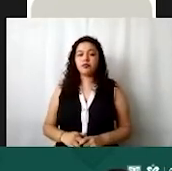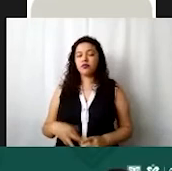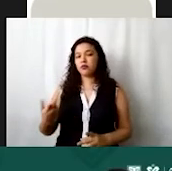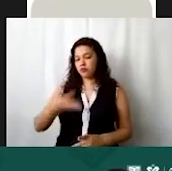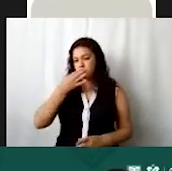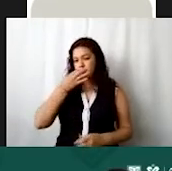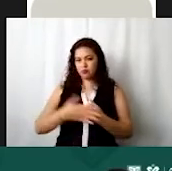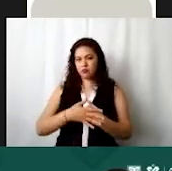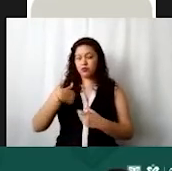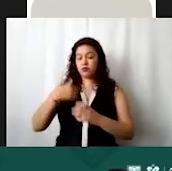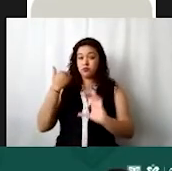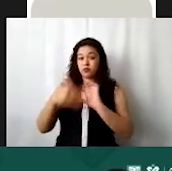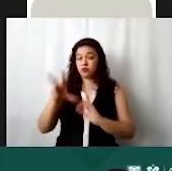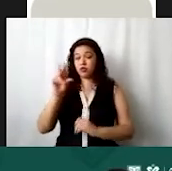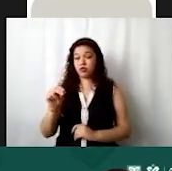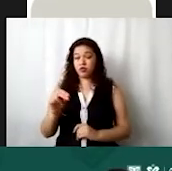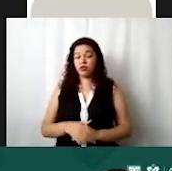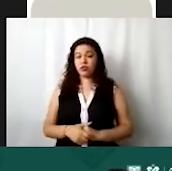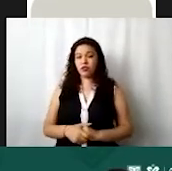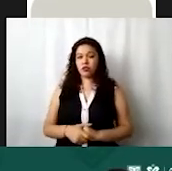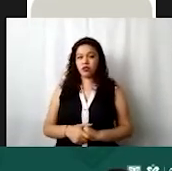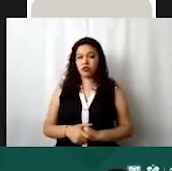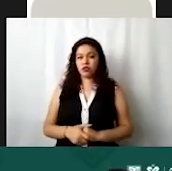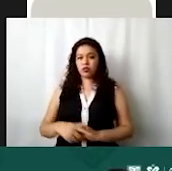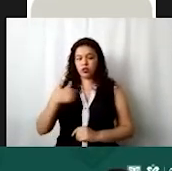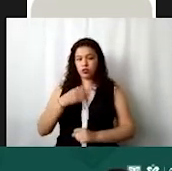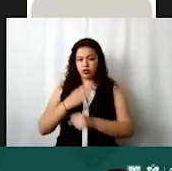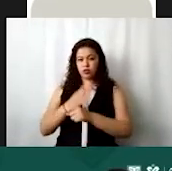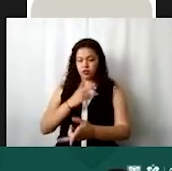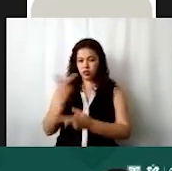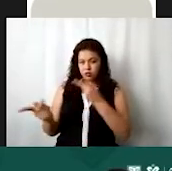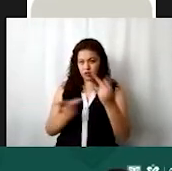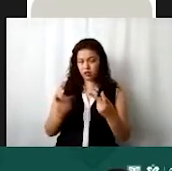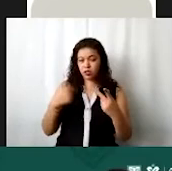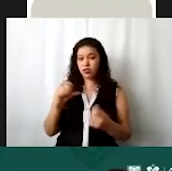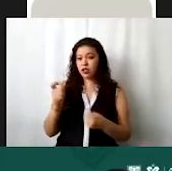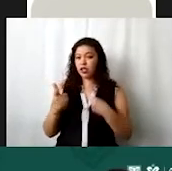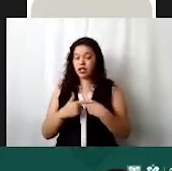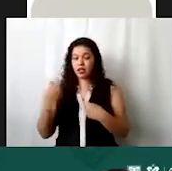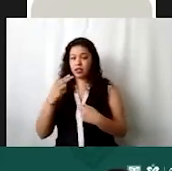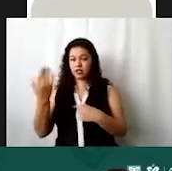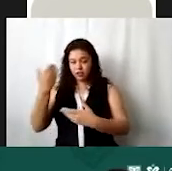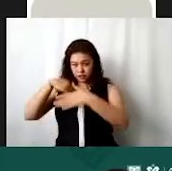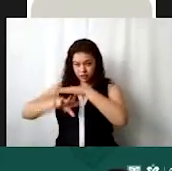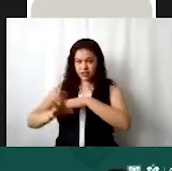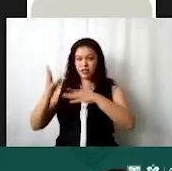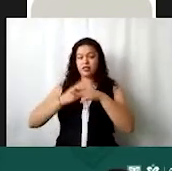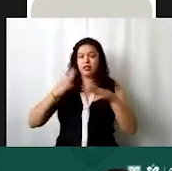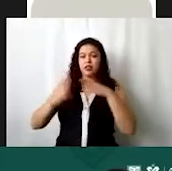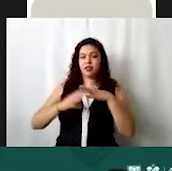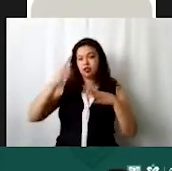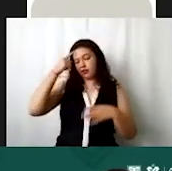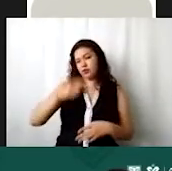ahorita no lo voy a enviar porque si ahorita en las preguntas requerimos volver a ingresar a la herramienta a las